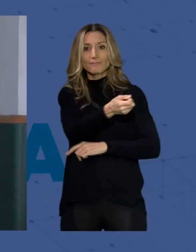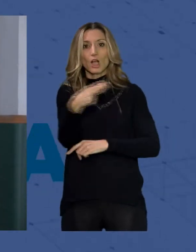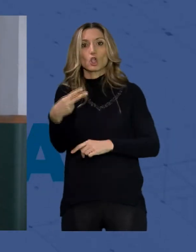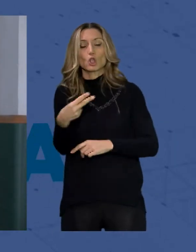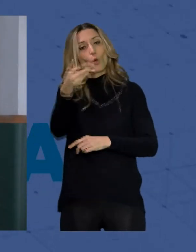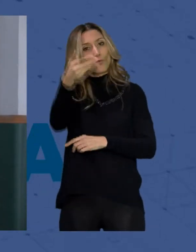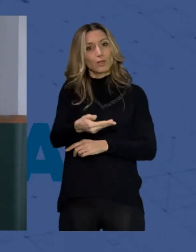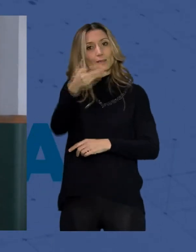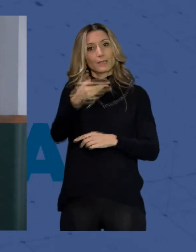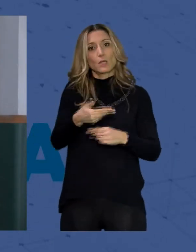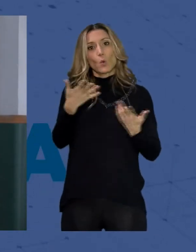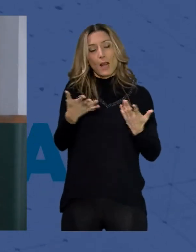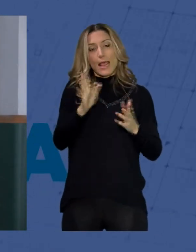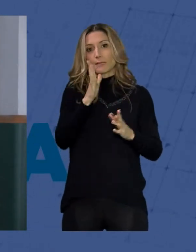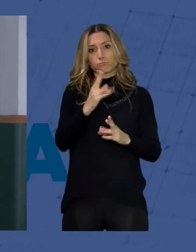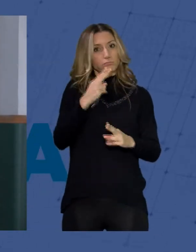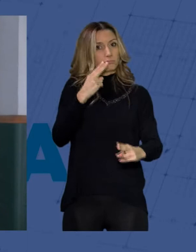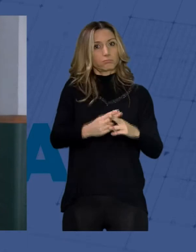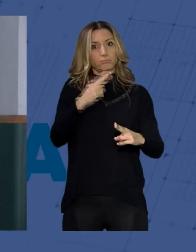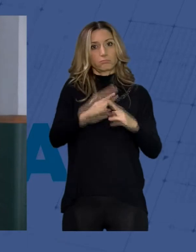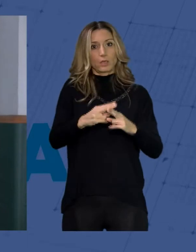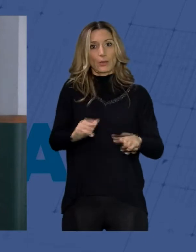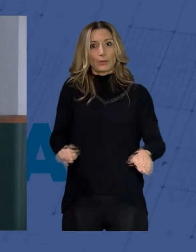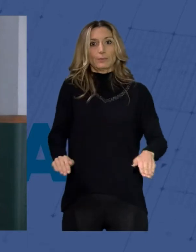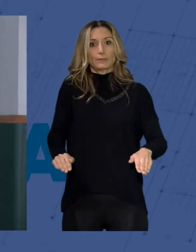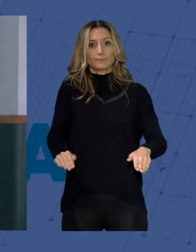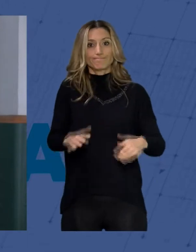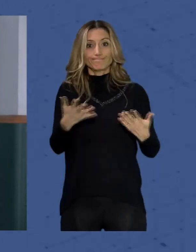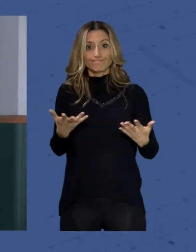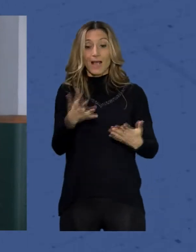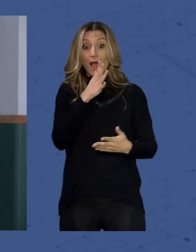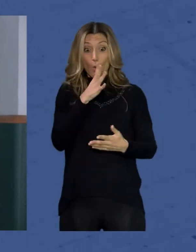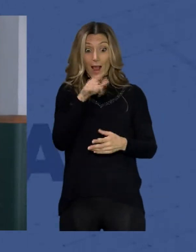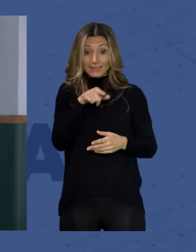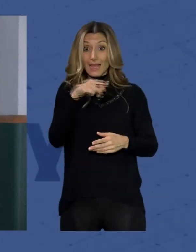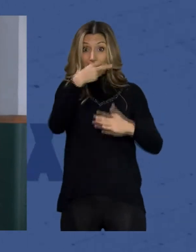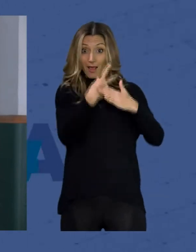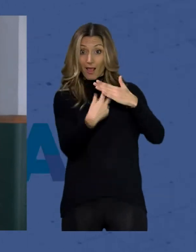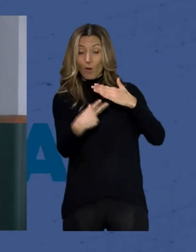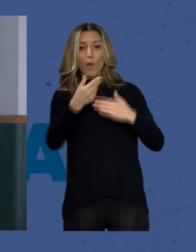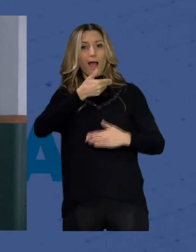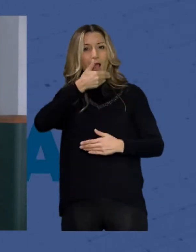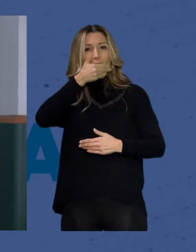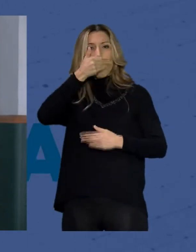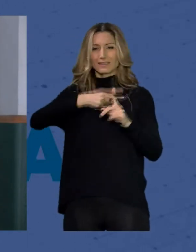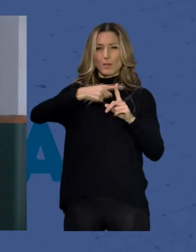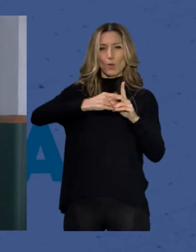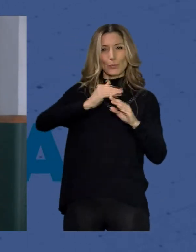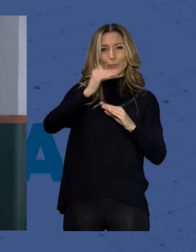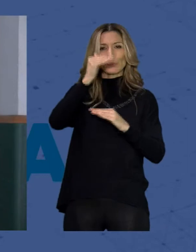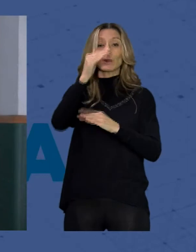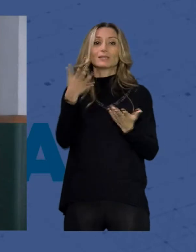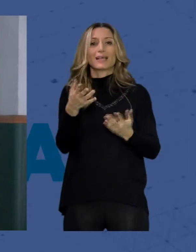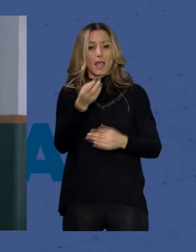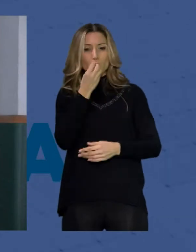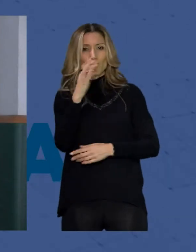diagnósticos fundamentalmente de espasticidad, que son muy espásticos, son muy rígidos y el agua en sí, el medio del agua y la temperatura que se alcanza le viene